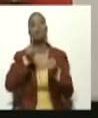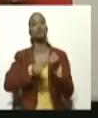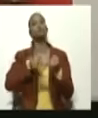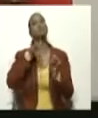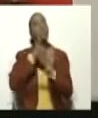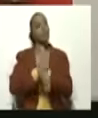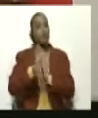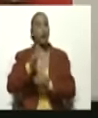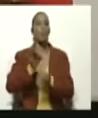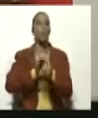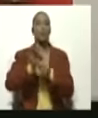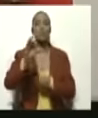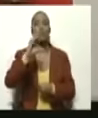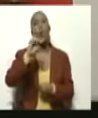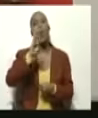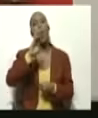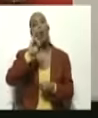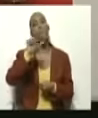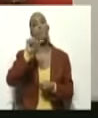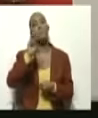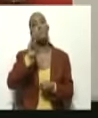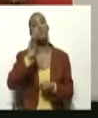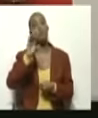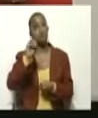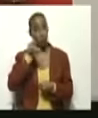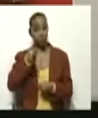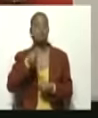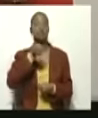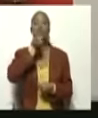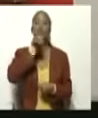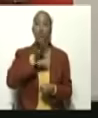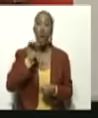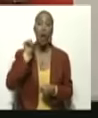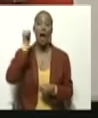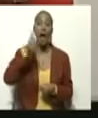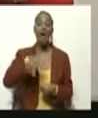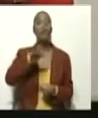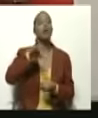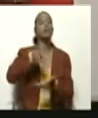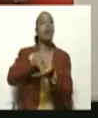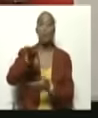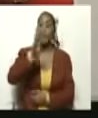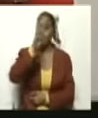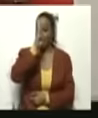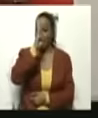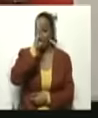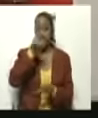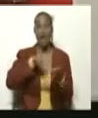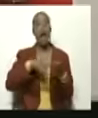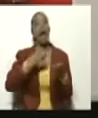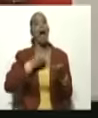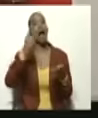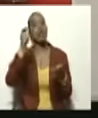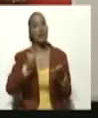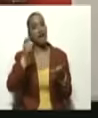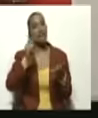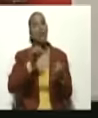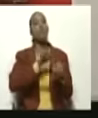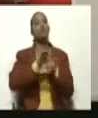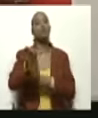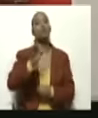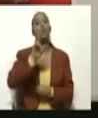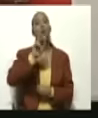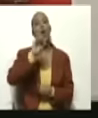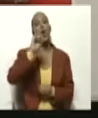histórico, emblemático y muy bello del Estado Varinas, el alcalde del municipio Rojas, que es uno de los motores de la